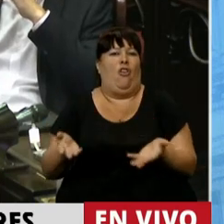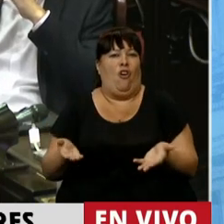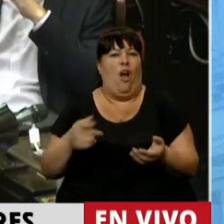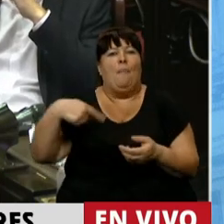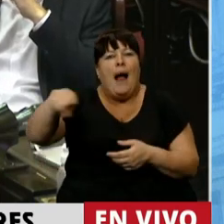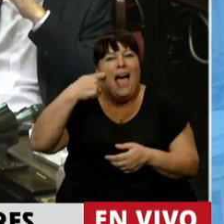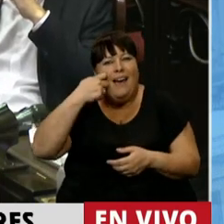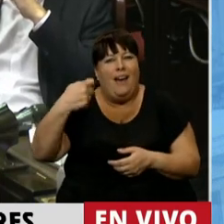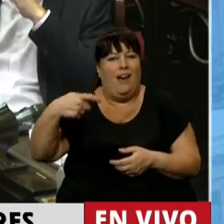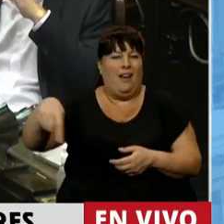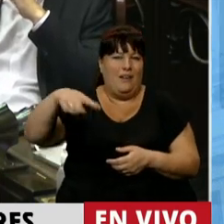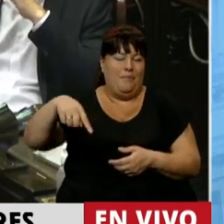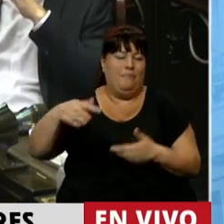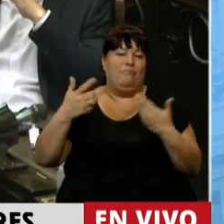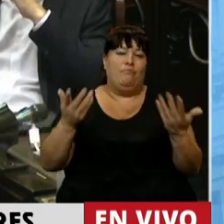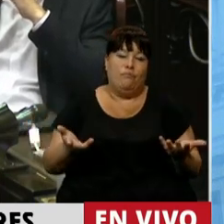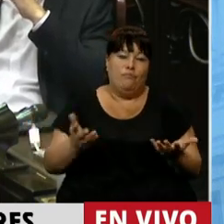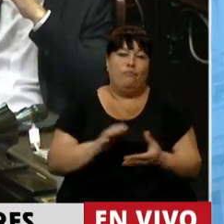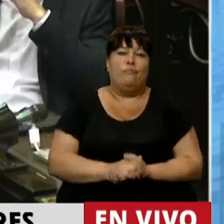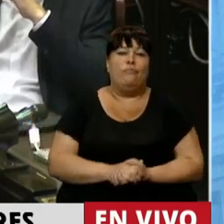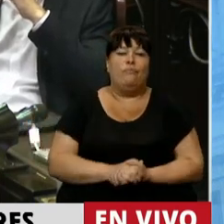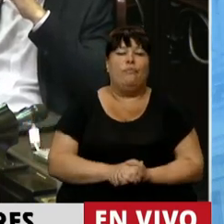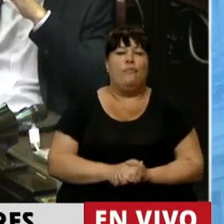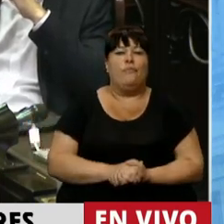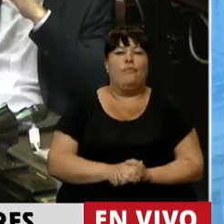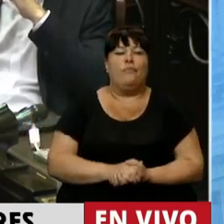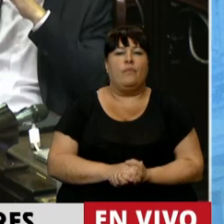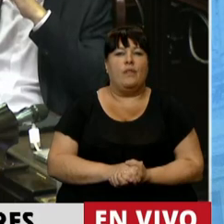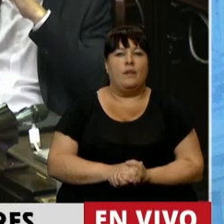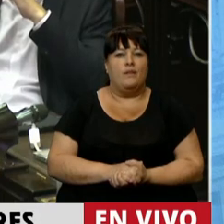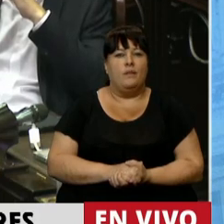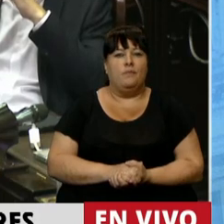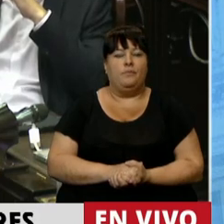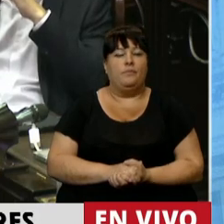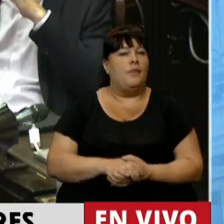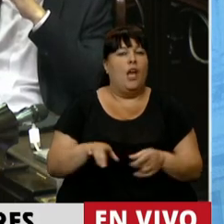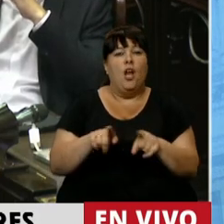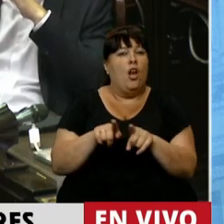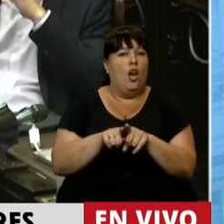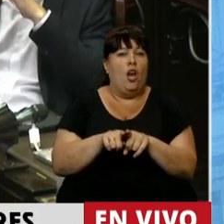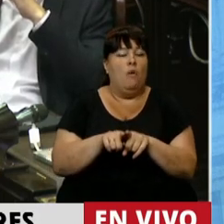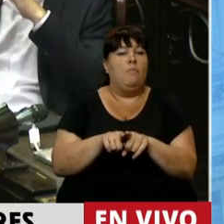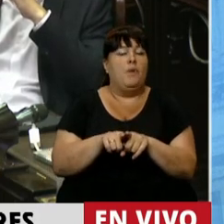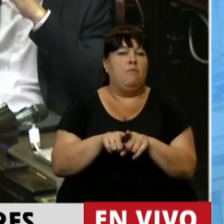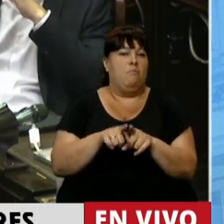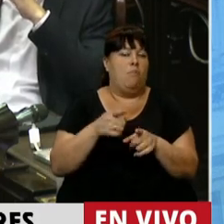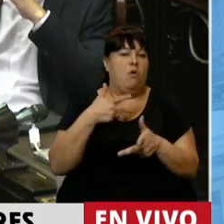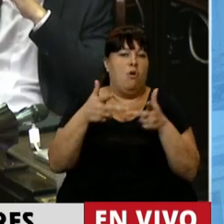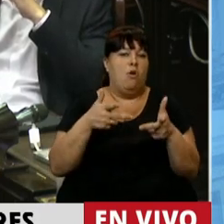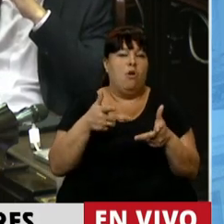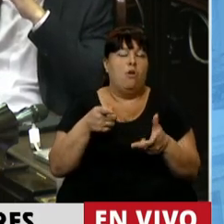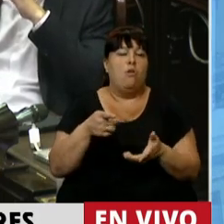a la tercera edad. Entonces, Presidente, lo mismo cabe